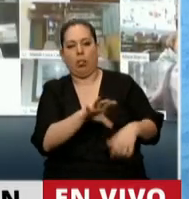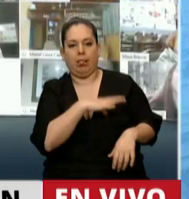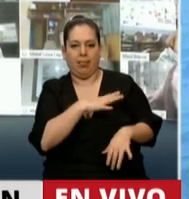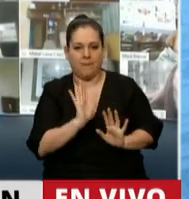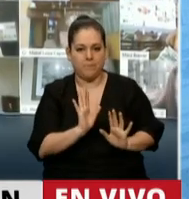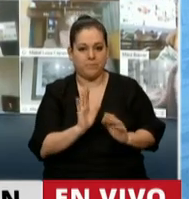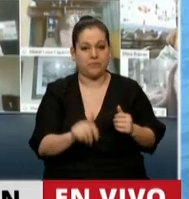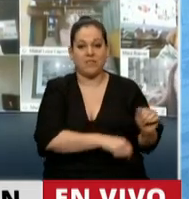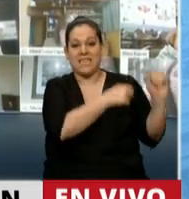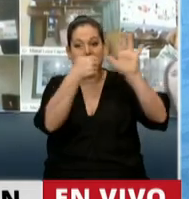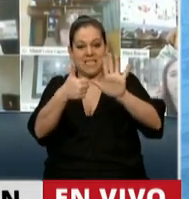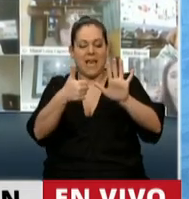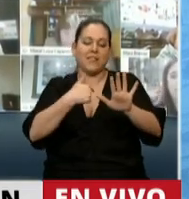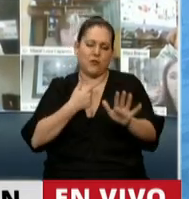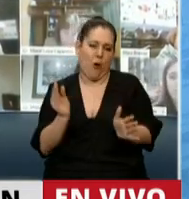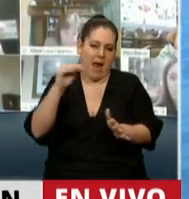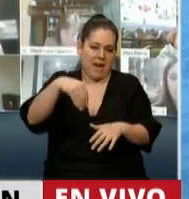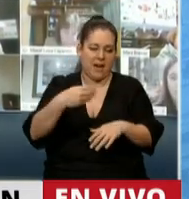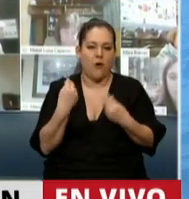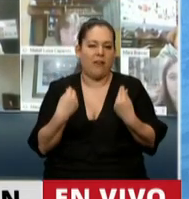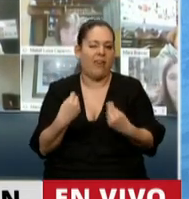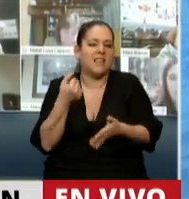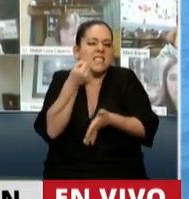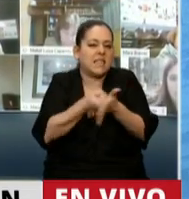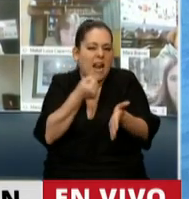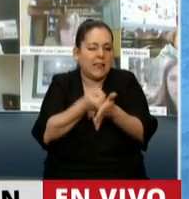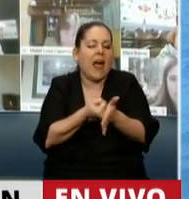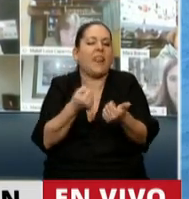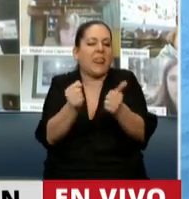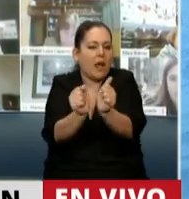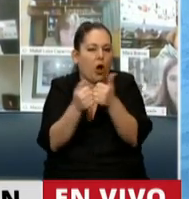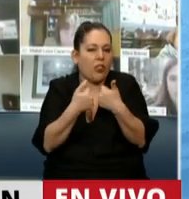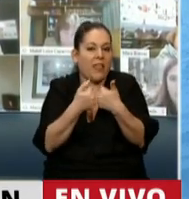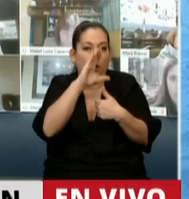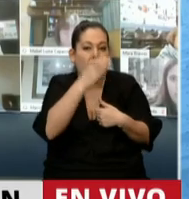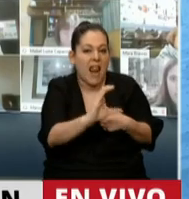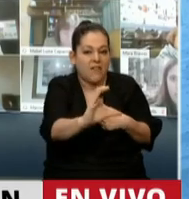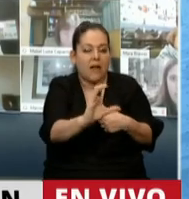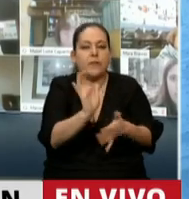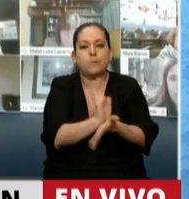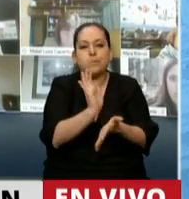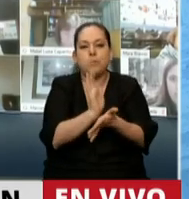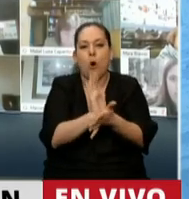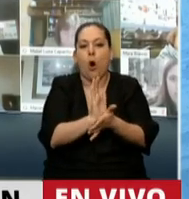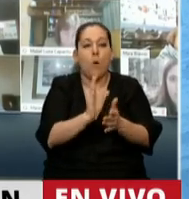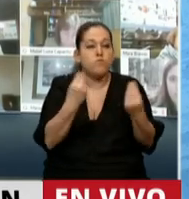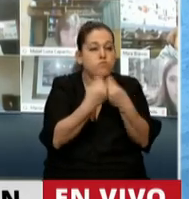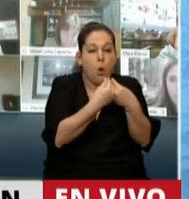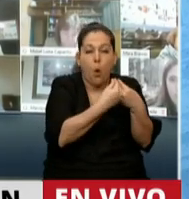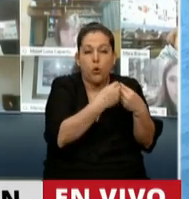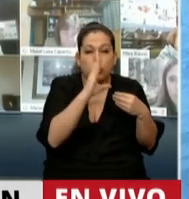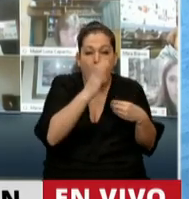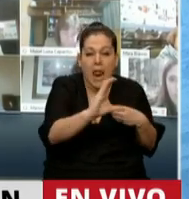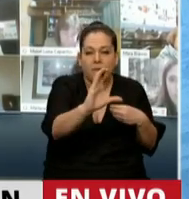no está acá y creo que es la más popular, que es tratar de esconder a un elefante en medio de una manada de elefantes.